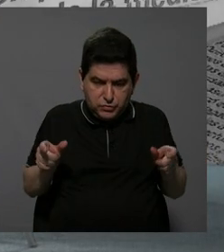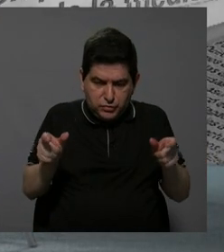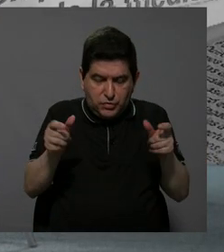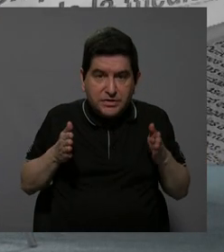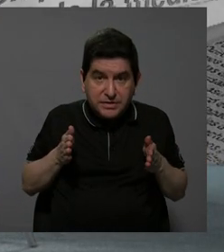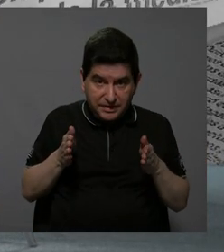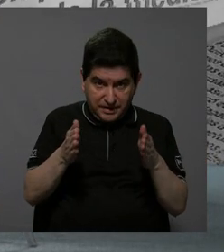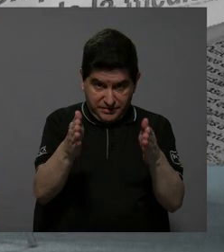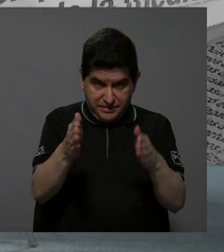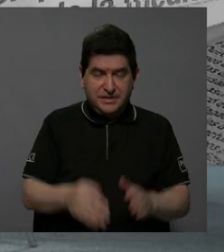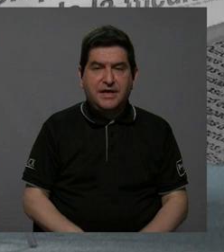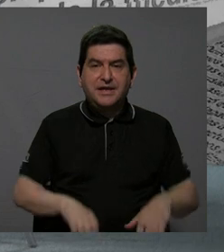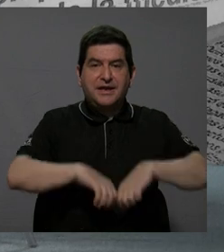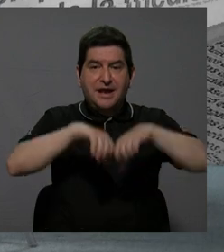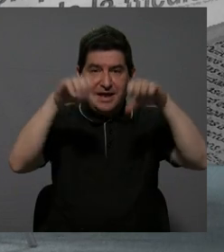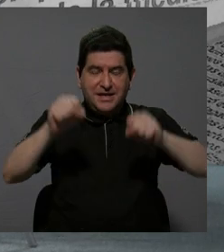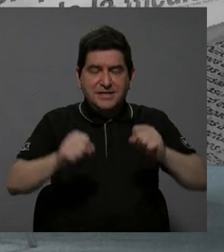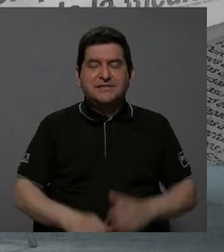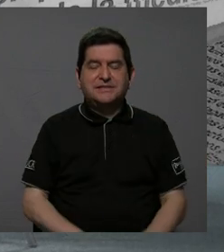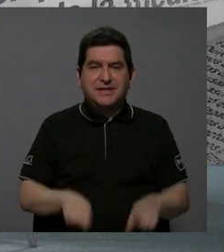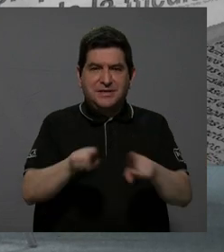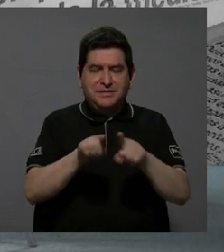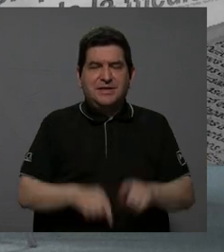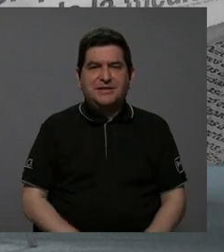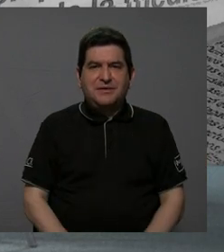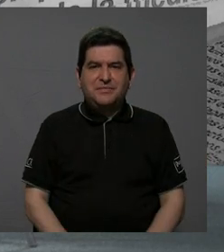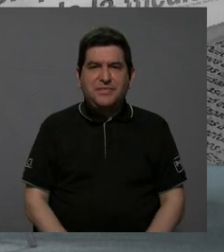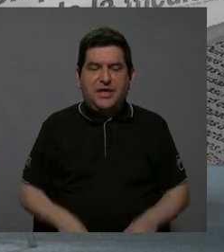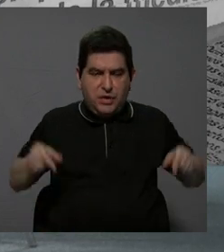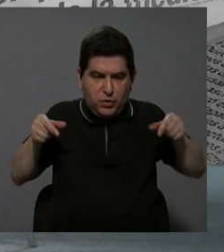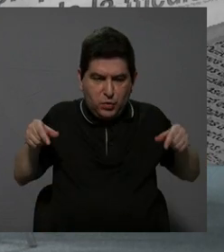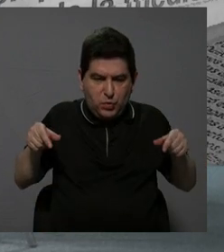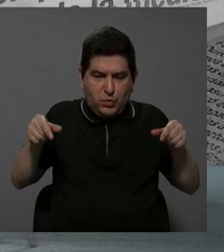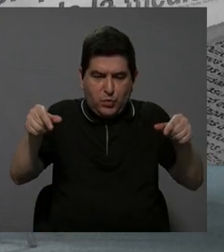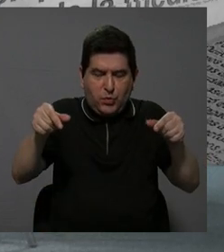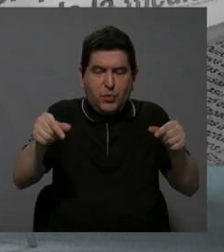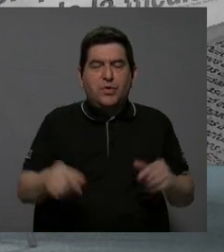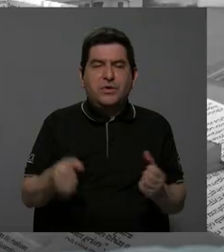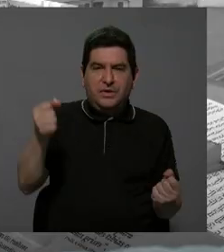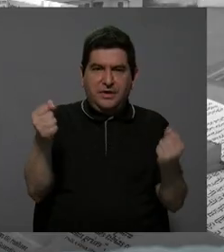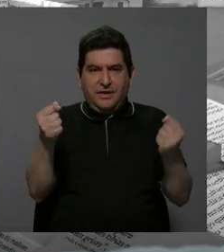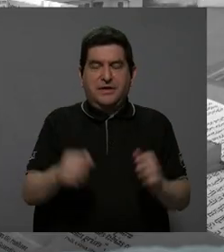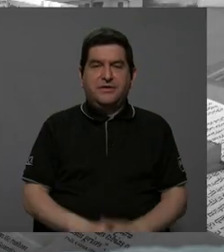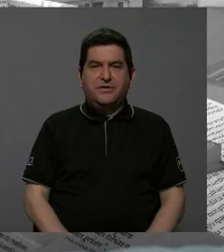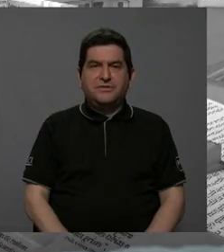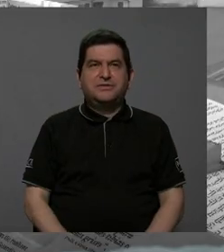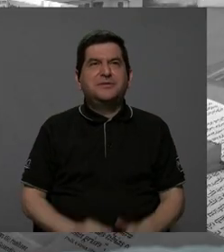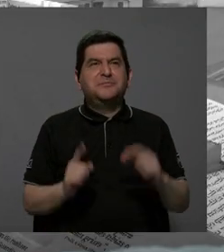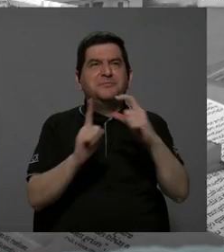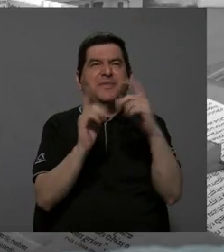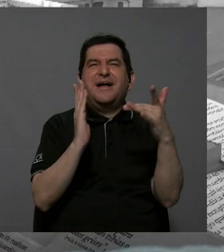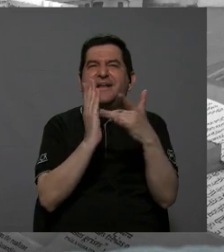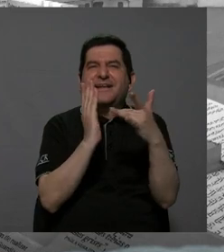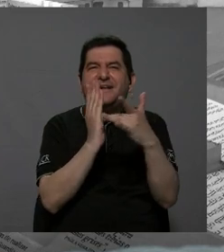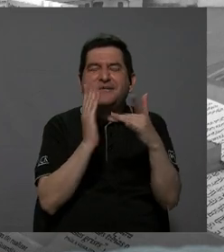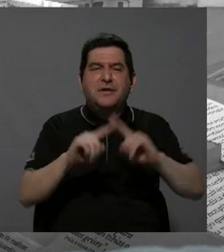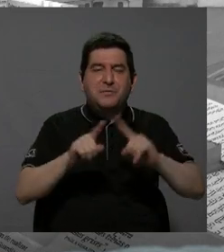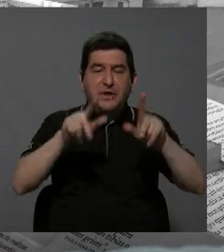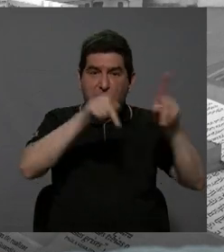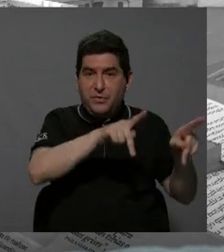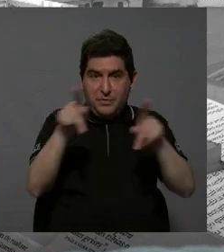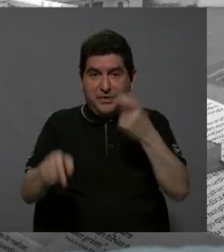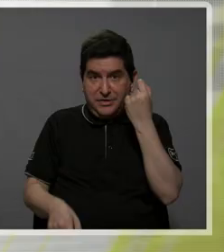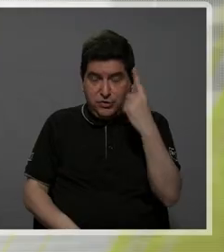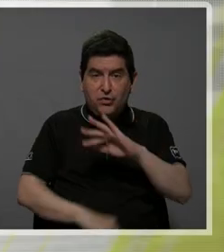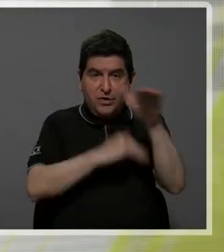y lo que llamamos sistemas de contención vehicular. El término es un poco técnico, pero básicamente para efectos, digamos, de los usuarios